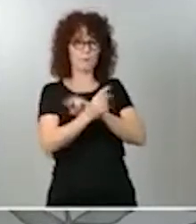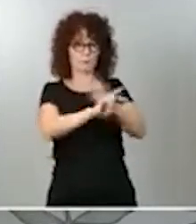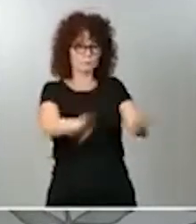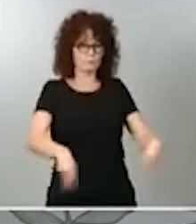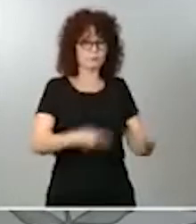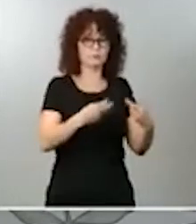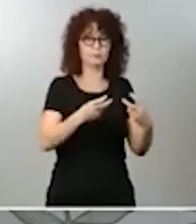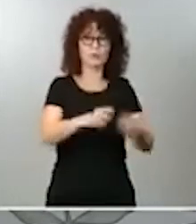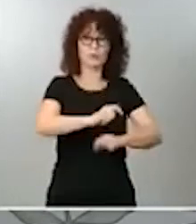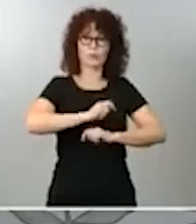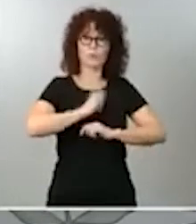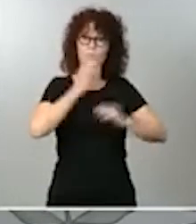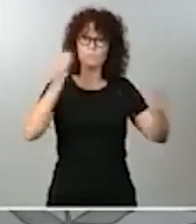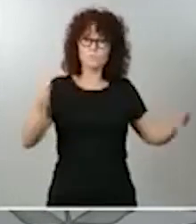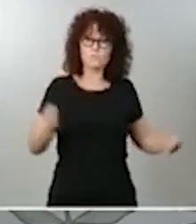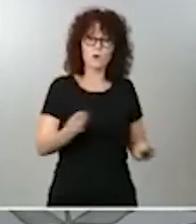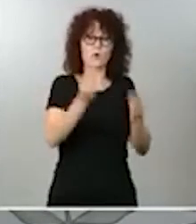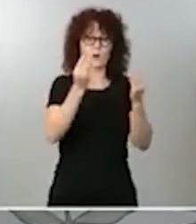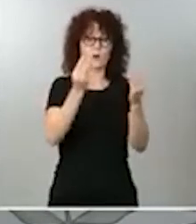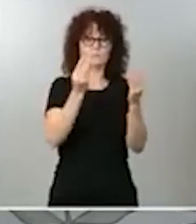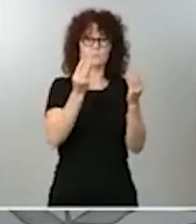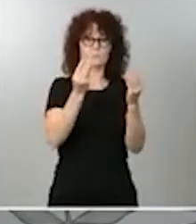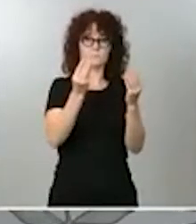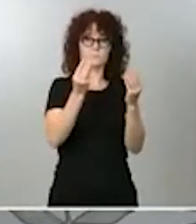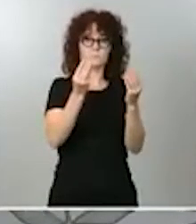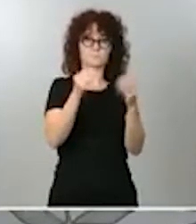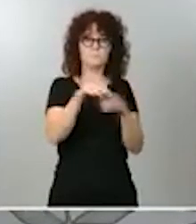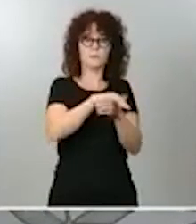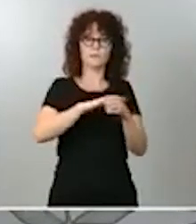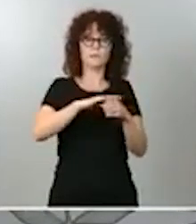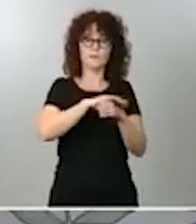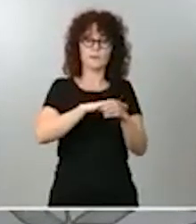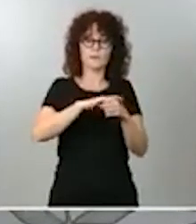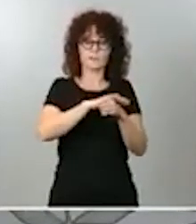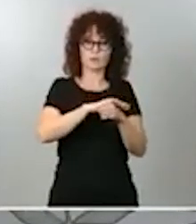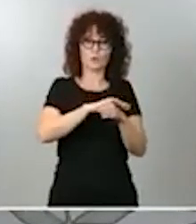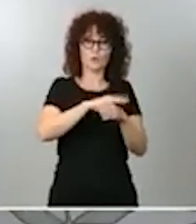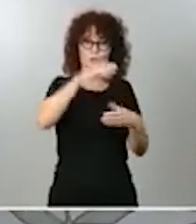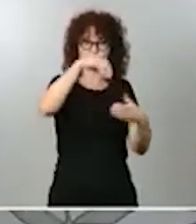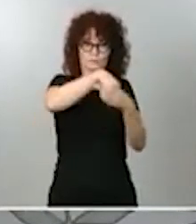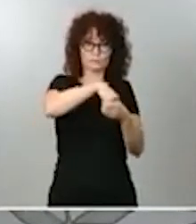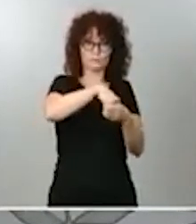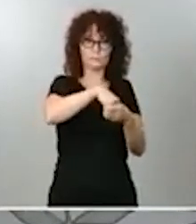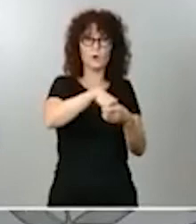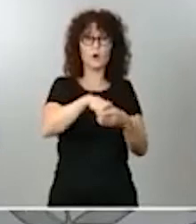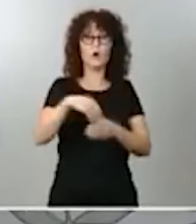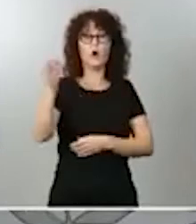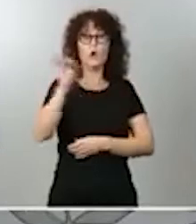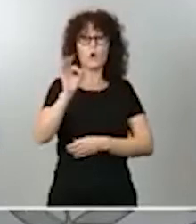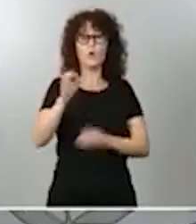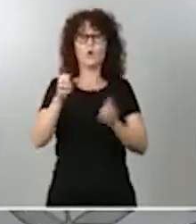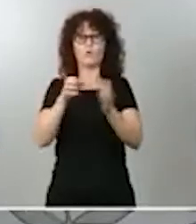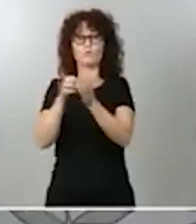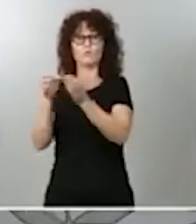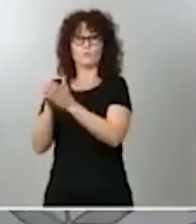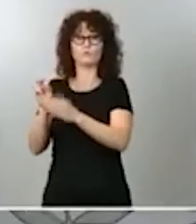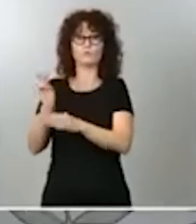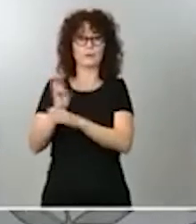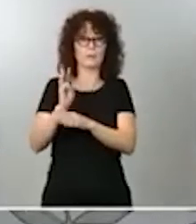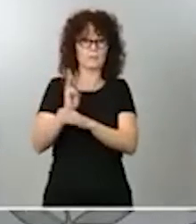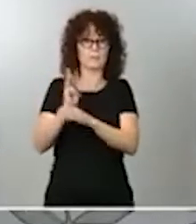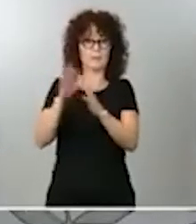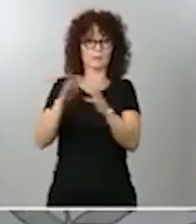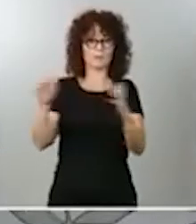ganar cotas de mejora en los ámbitos que se establezcan, o le corresponde a los grupos parlamentarios. Y ambas cuestiones son